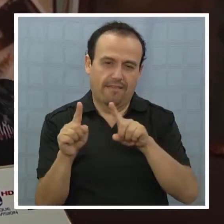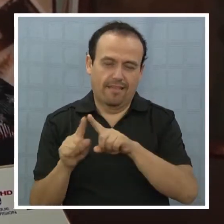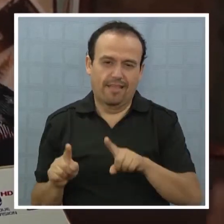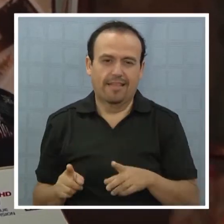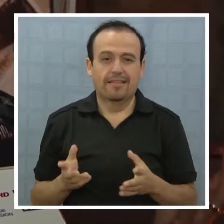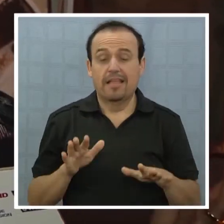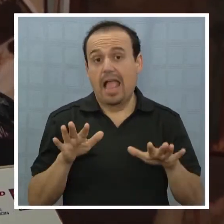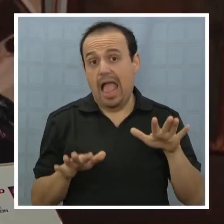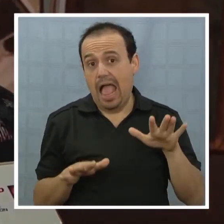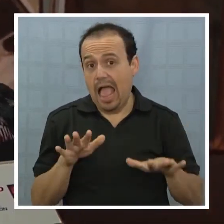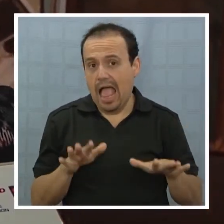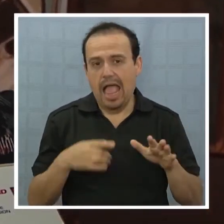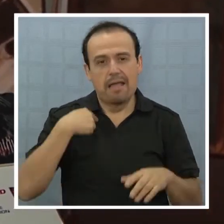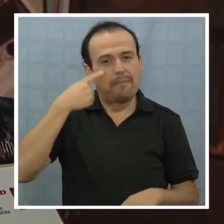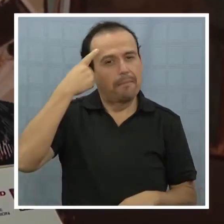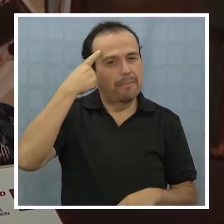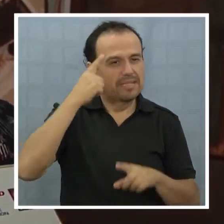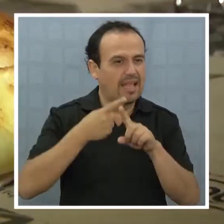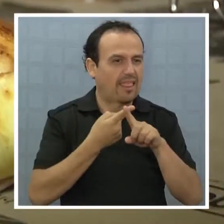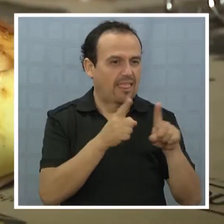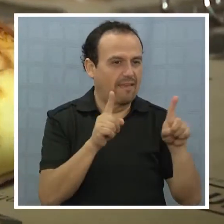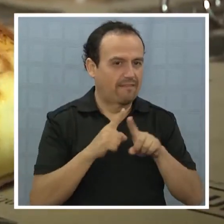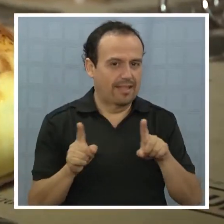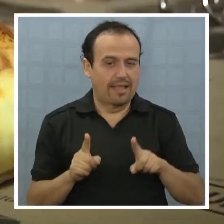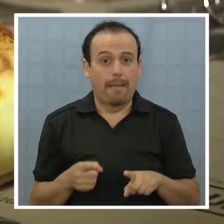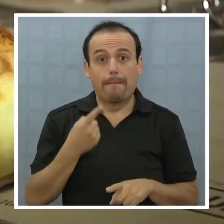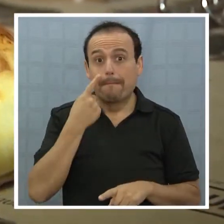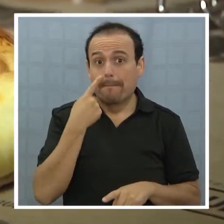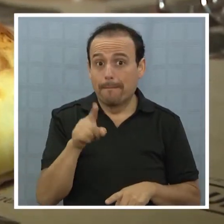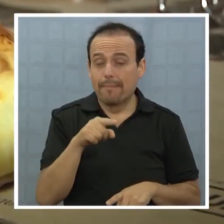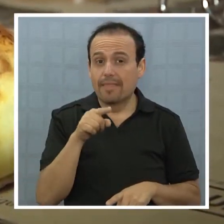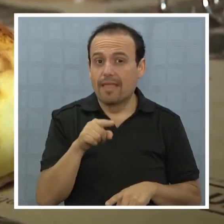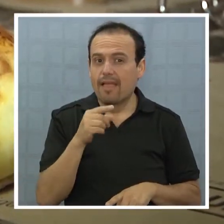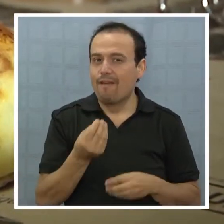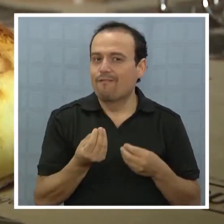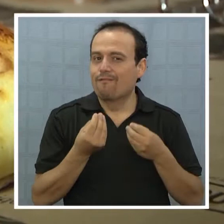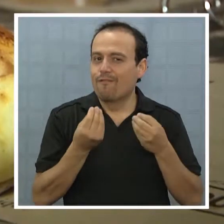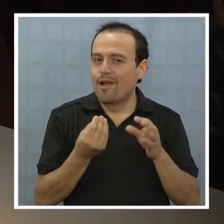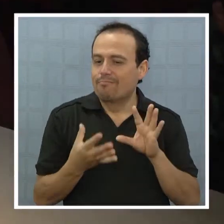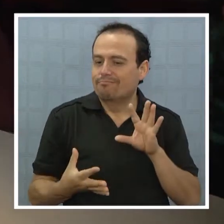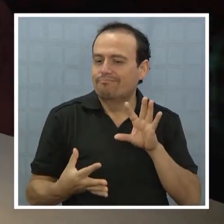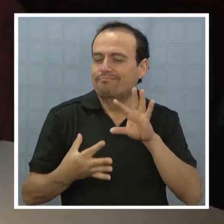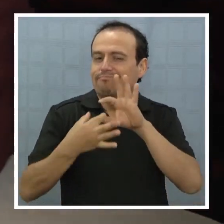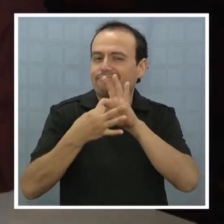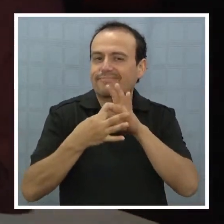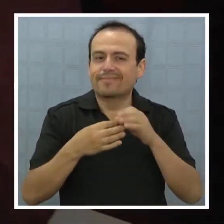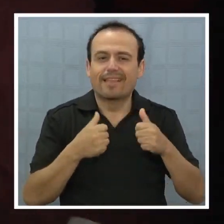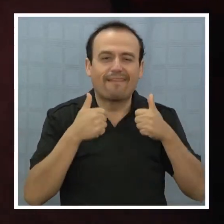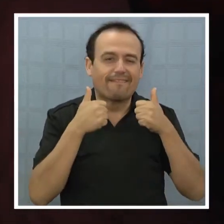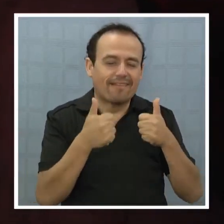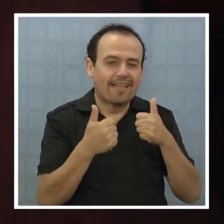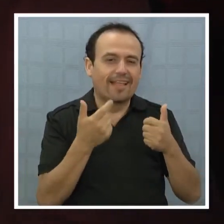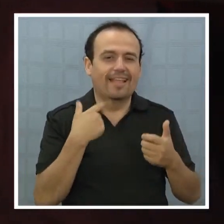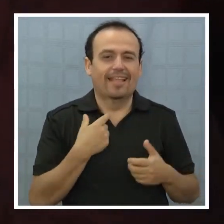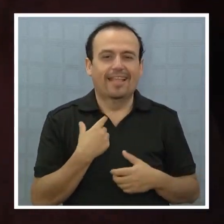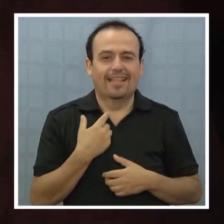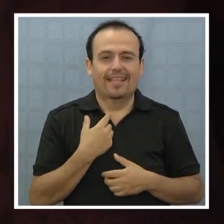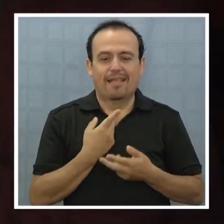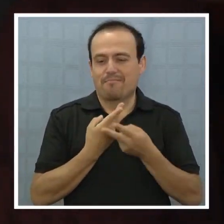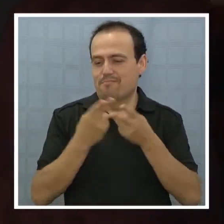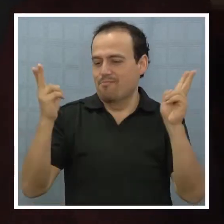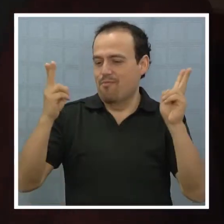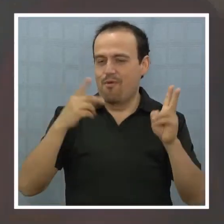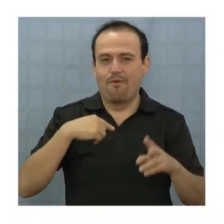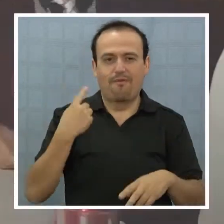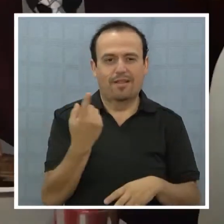a lo mejor con pensamientos distintos. Pero la buena onda nos une. El espíritu republicano nos